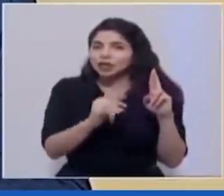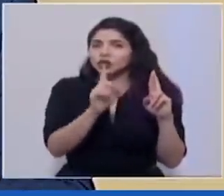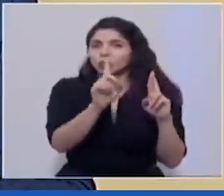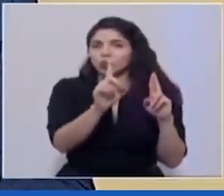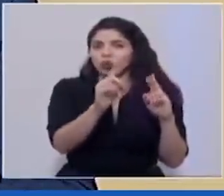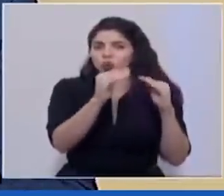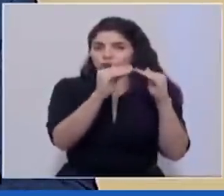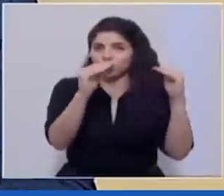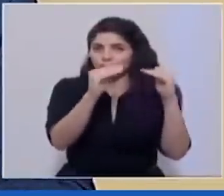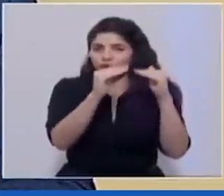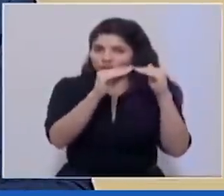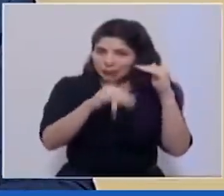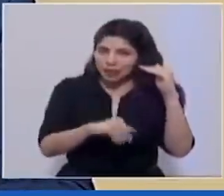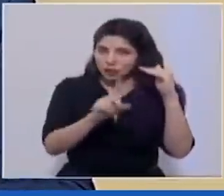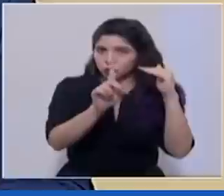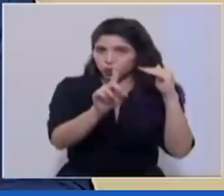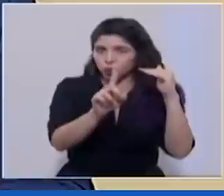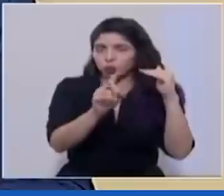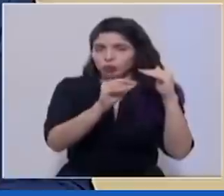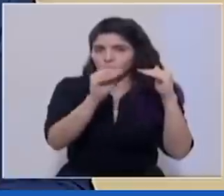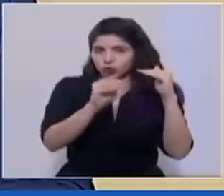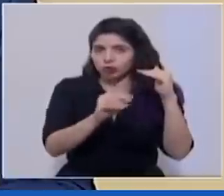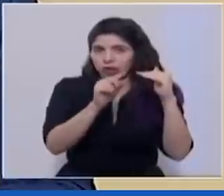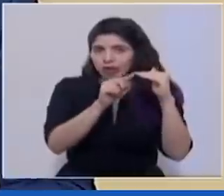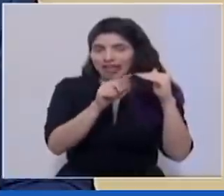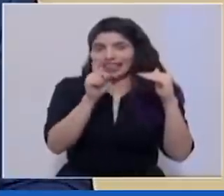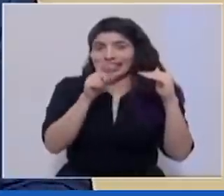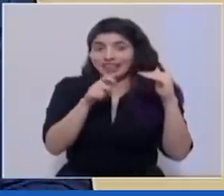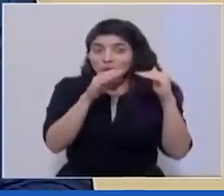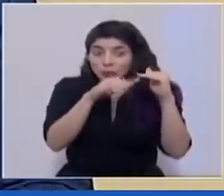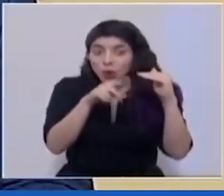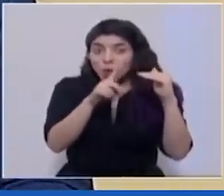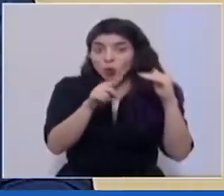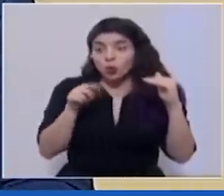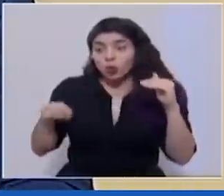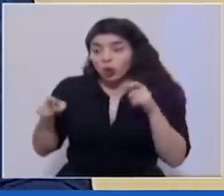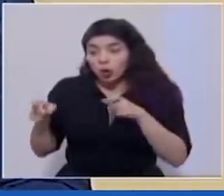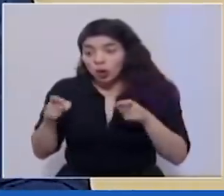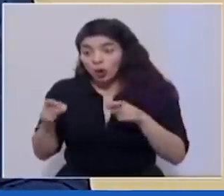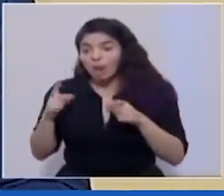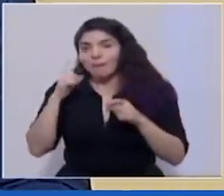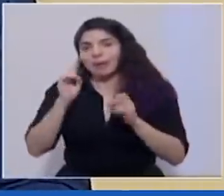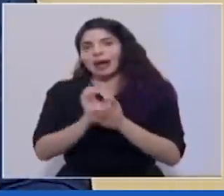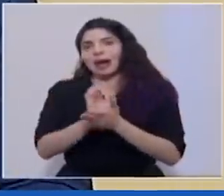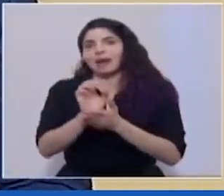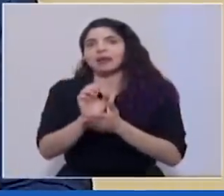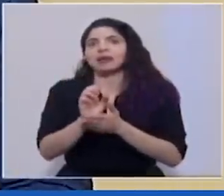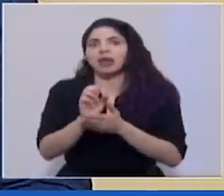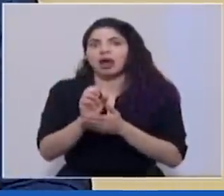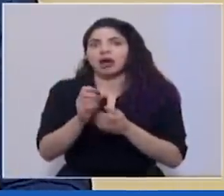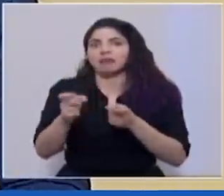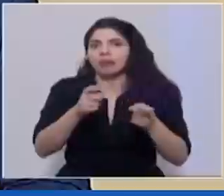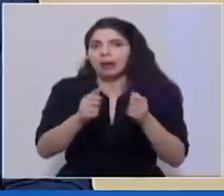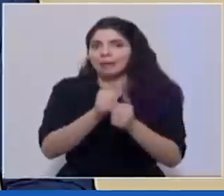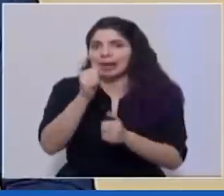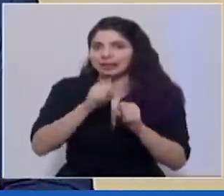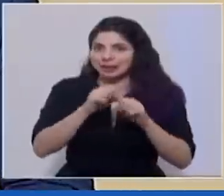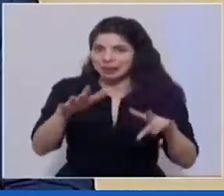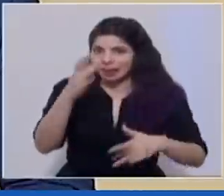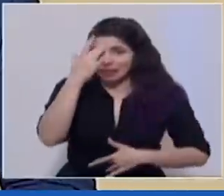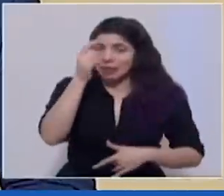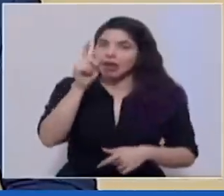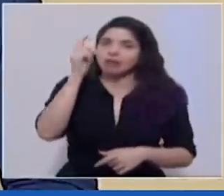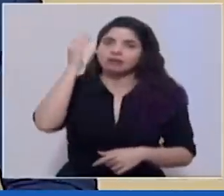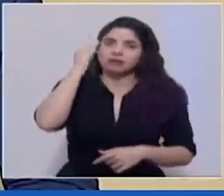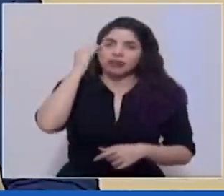manejar un número que permita un mejor control de la epidemia dentro de lo posible porque sabemos como indicamos que tenemos que lograr ese